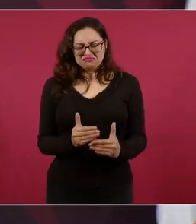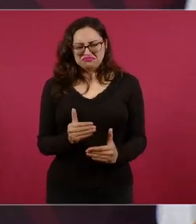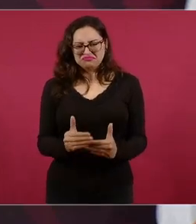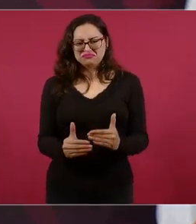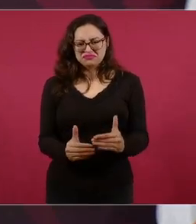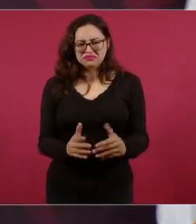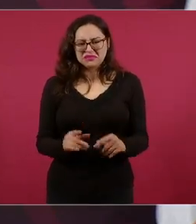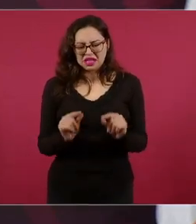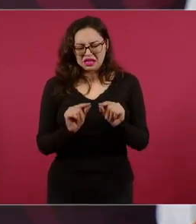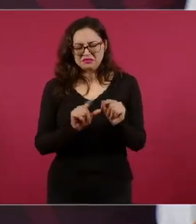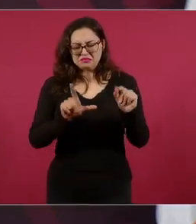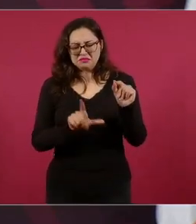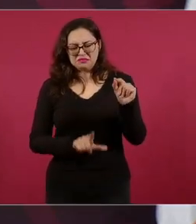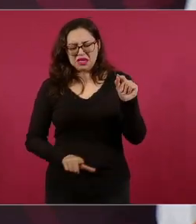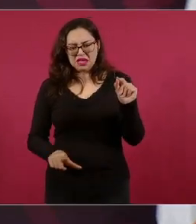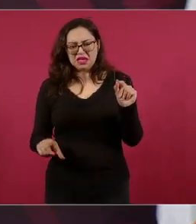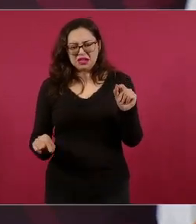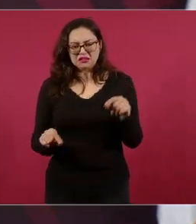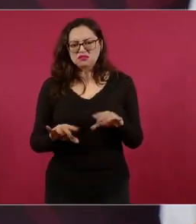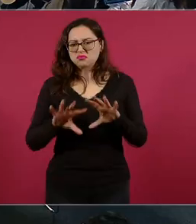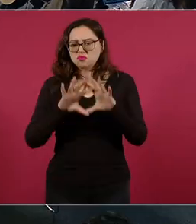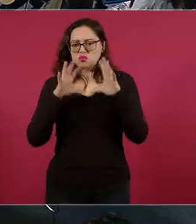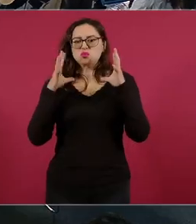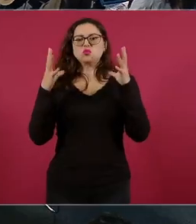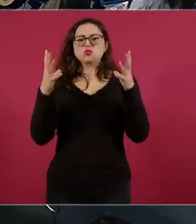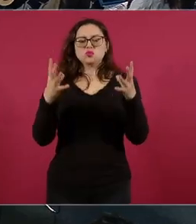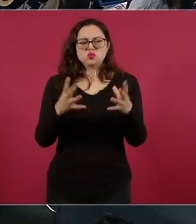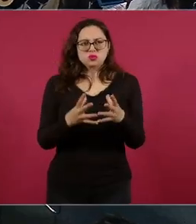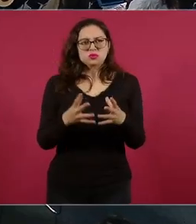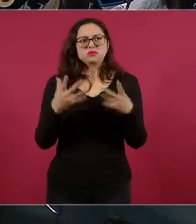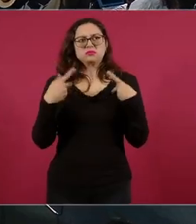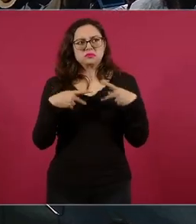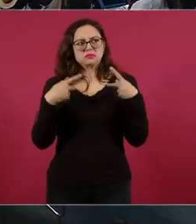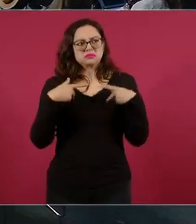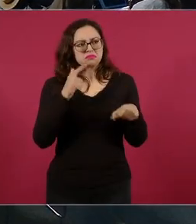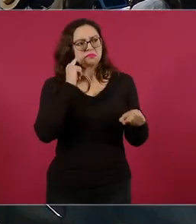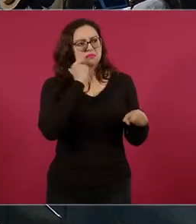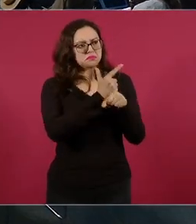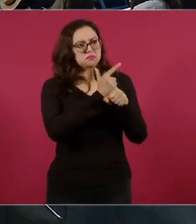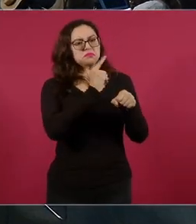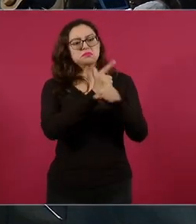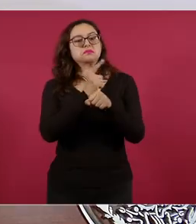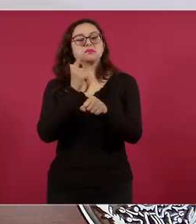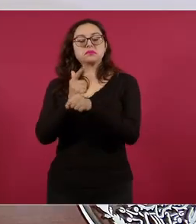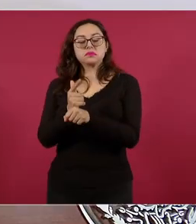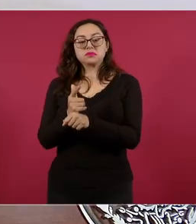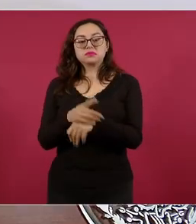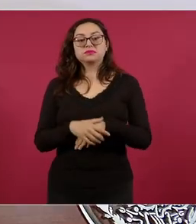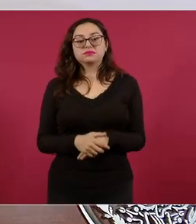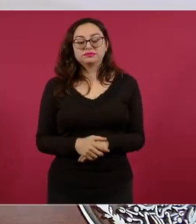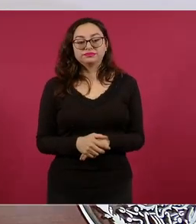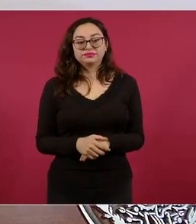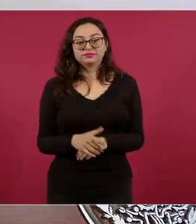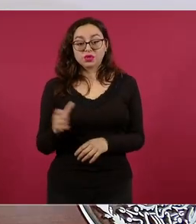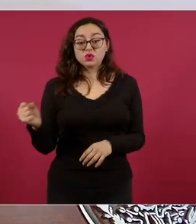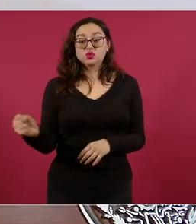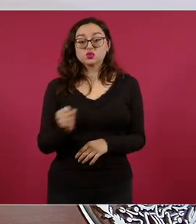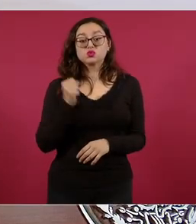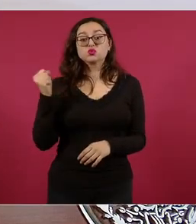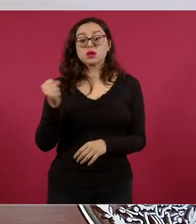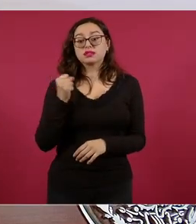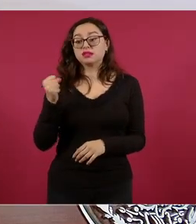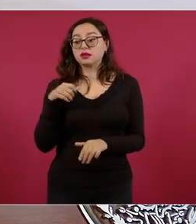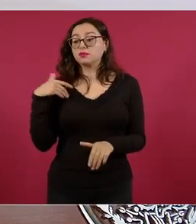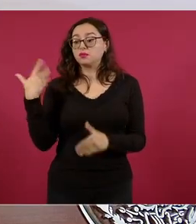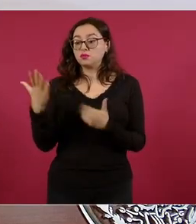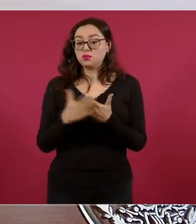México y en el mundo. Qué bueno que vamos a tener un encuentro con